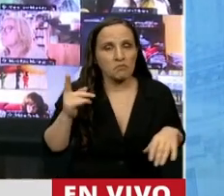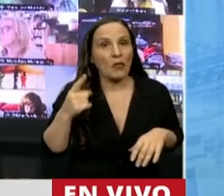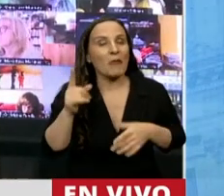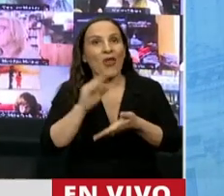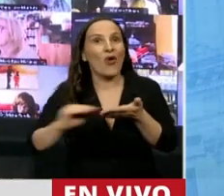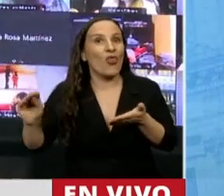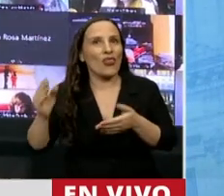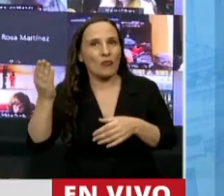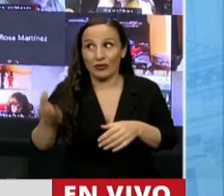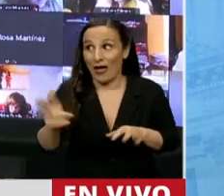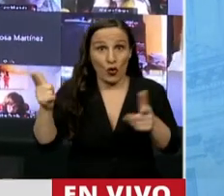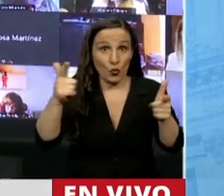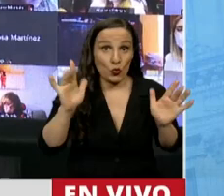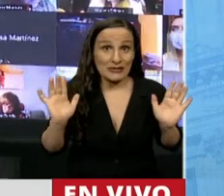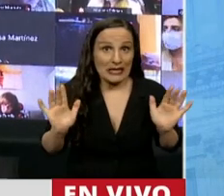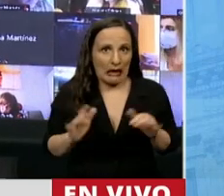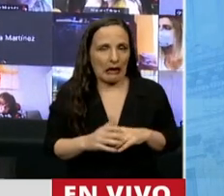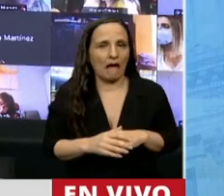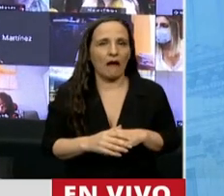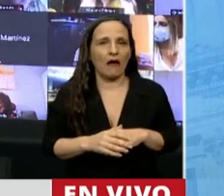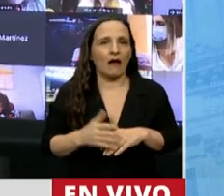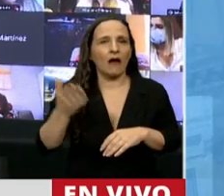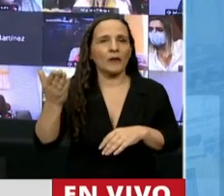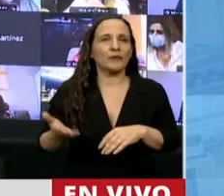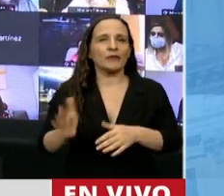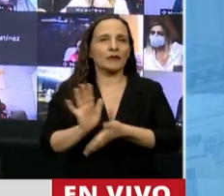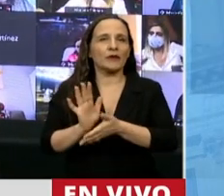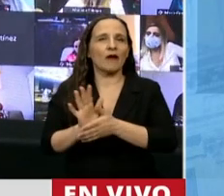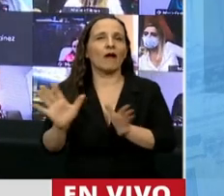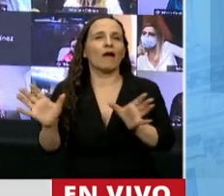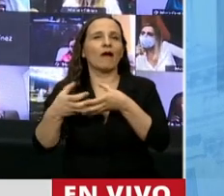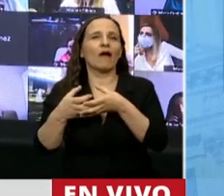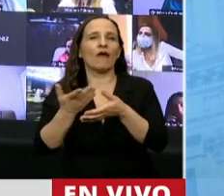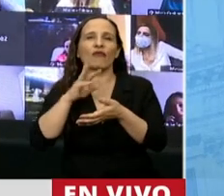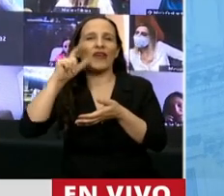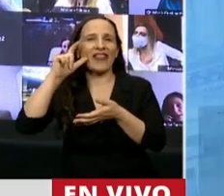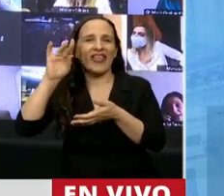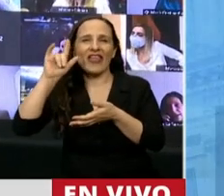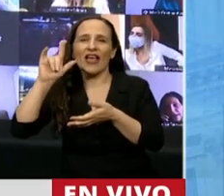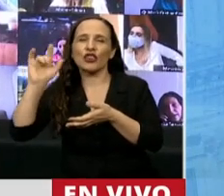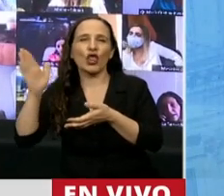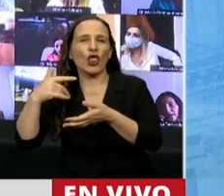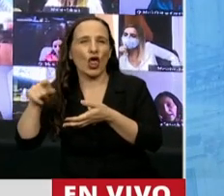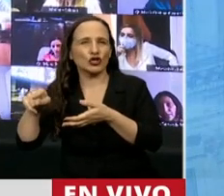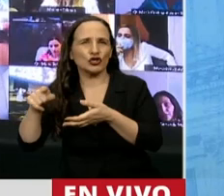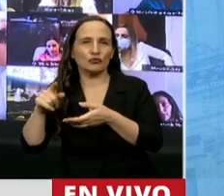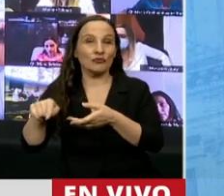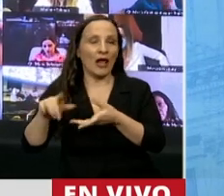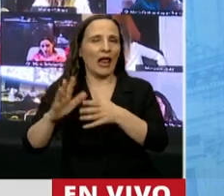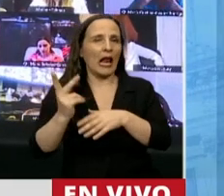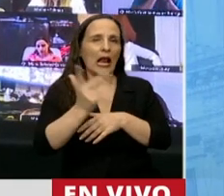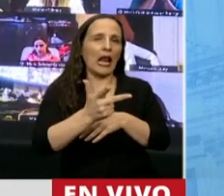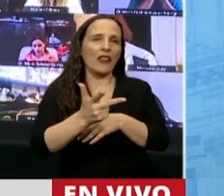diputado, que ahora no está, actuó como soldado del bloque del Frente de Todos y nos dijo que no se podía